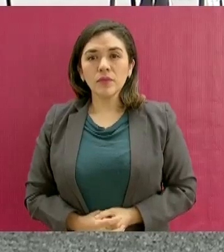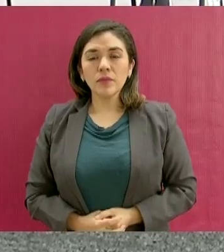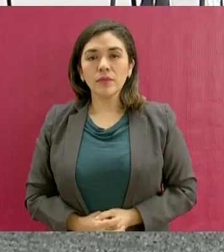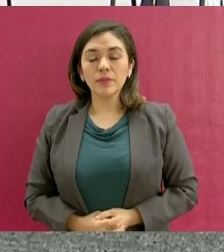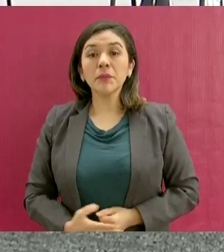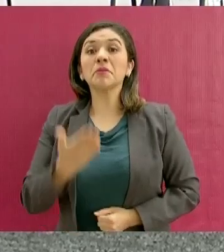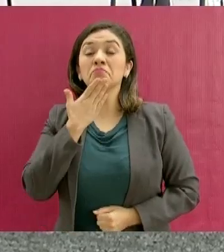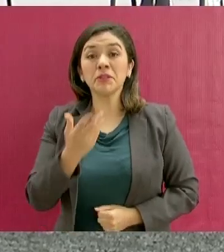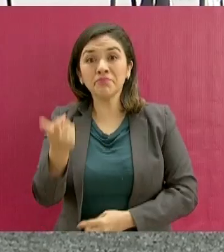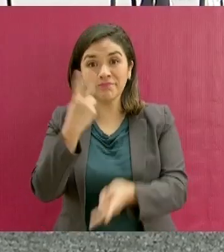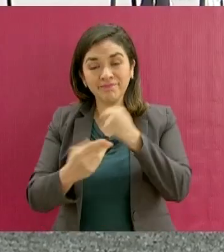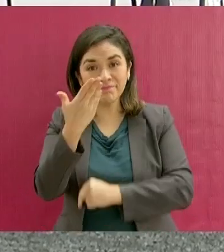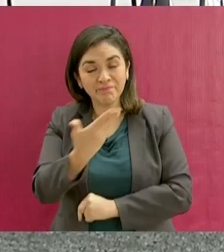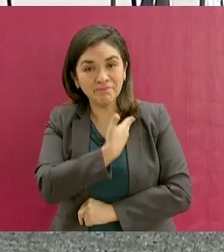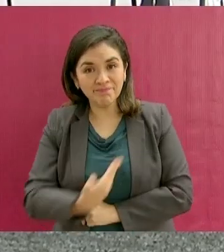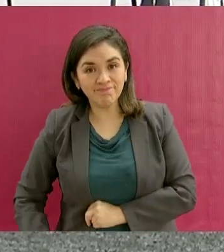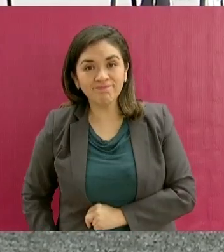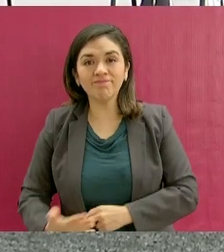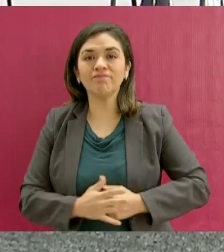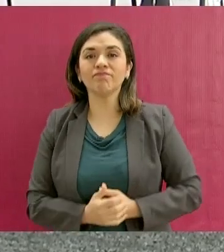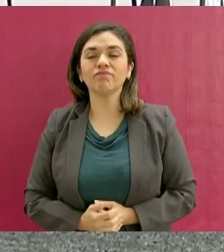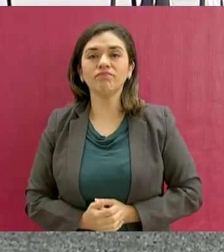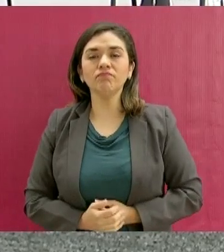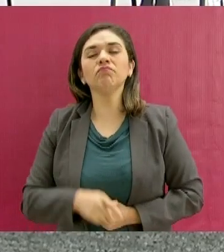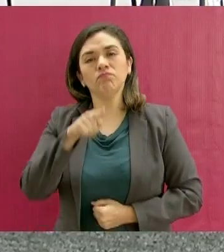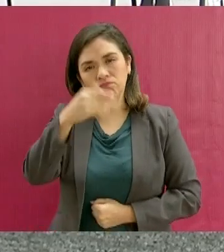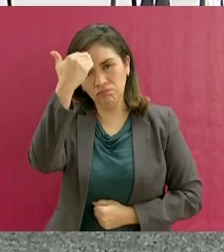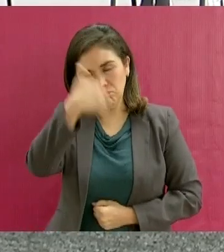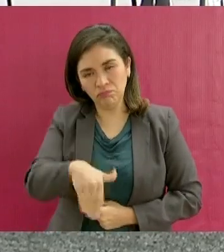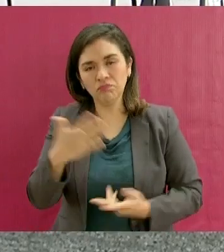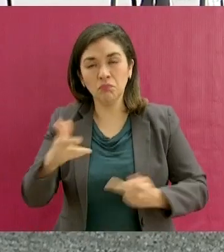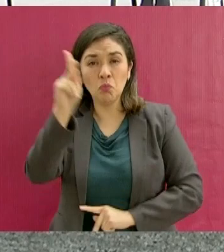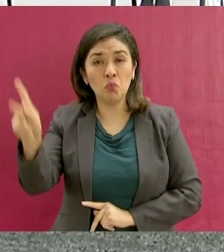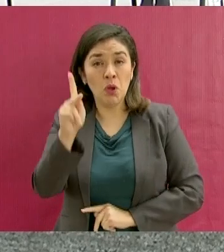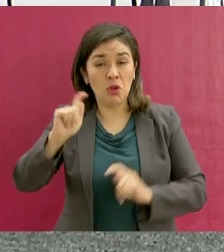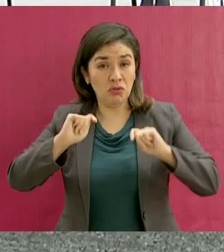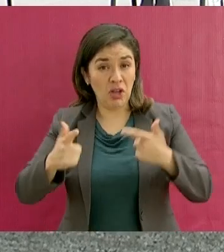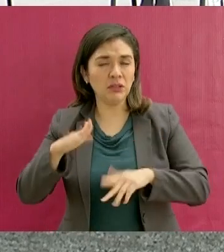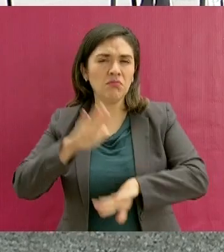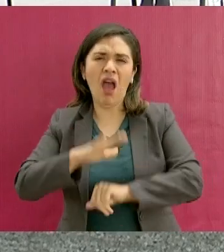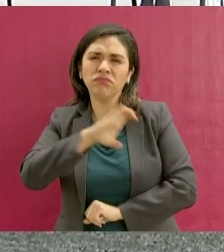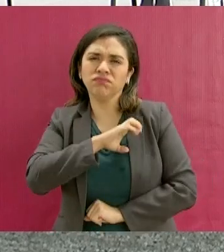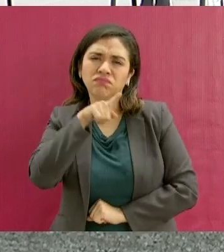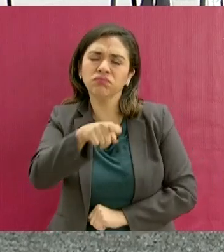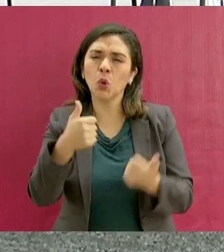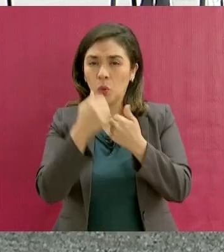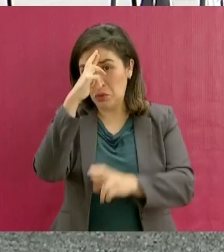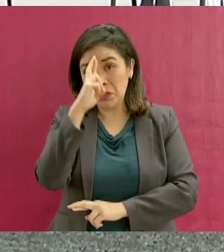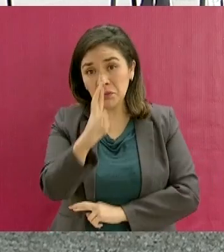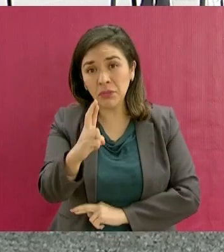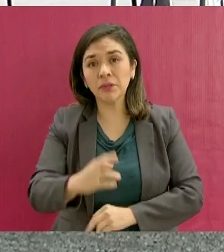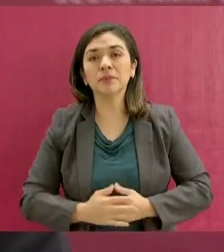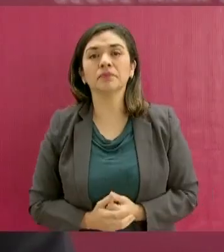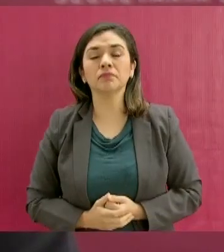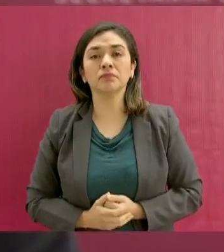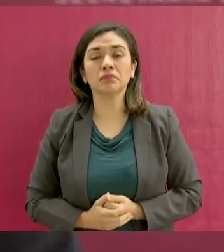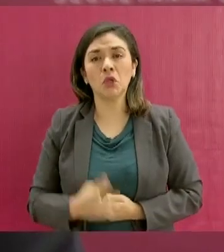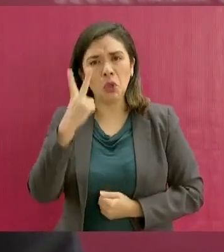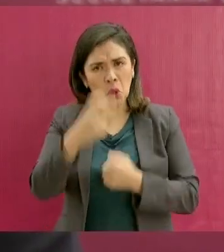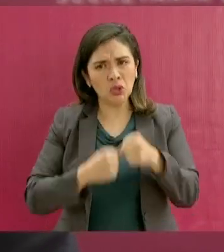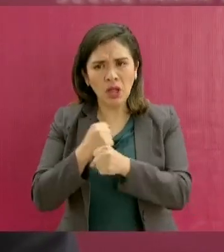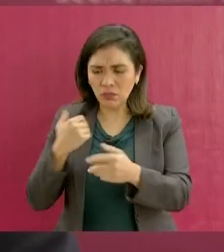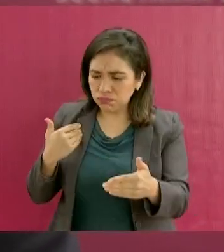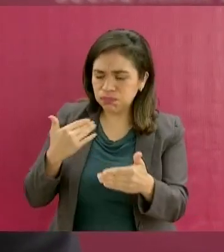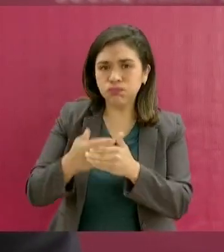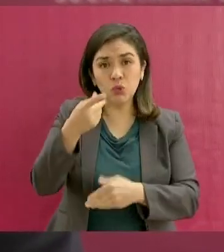Bienvenido, señor presidente. Sabe que el pueblo de Tlaxcala lo quiere y lo respeta. En estos dos años